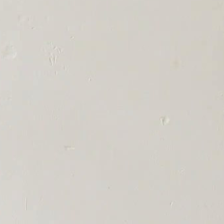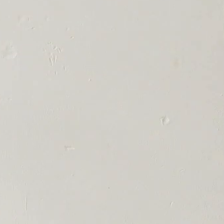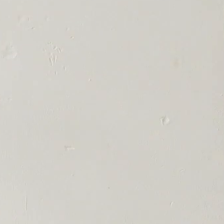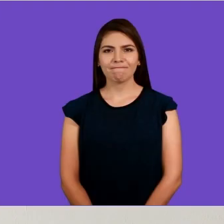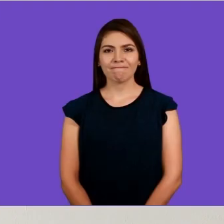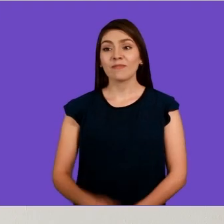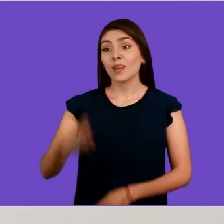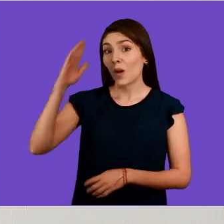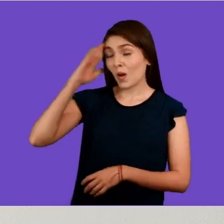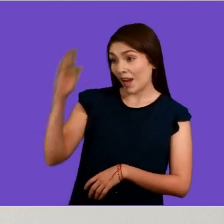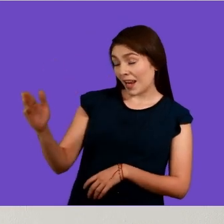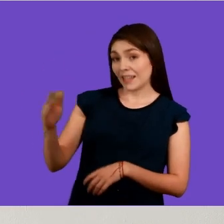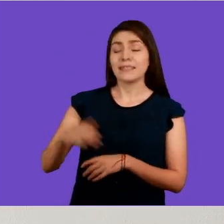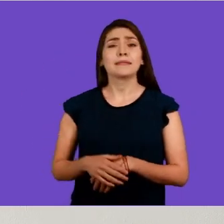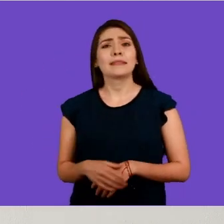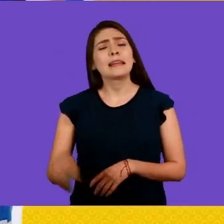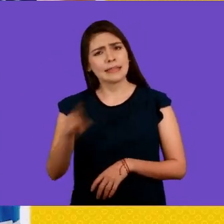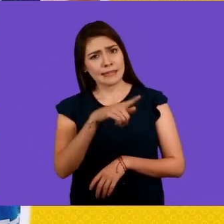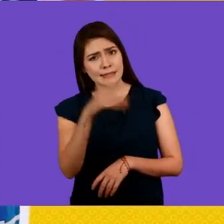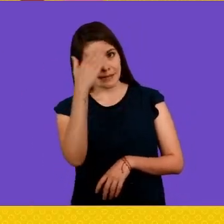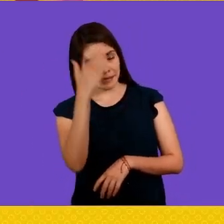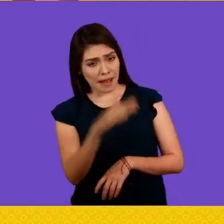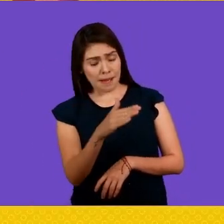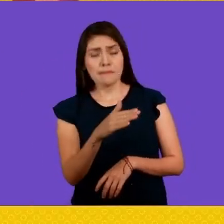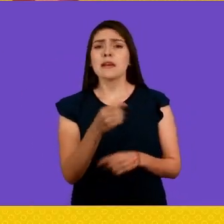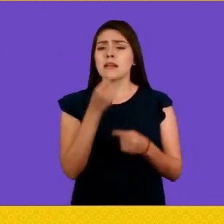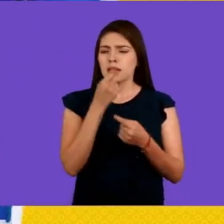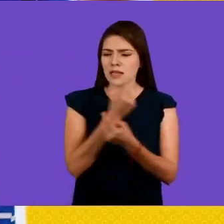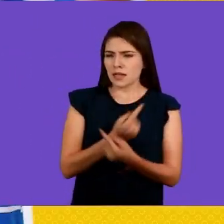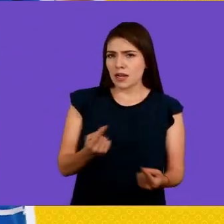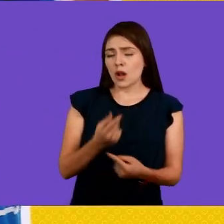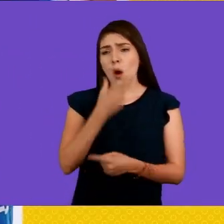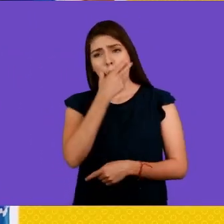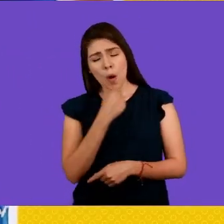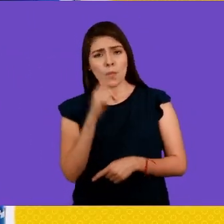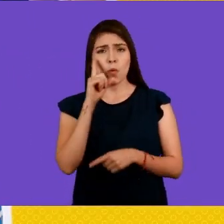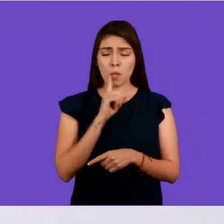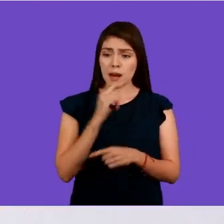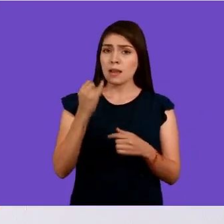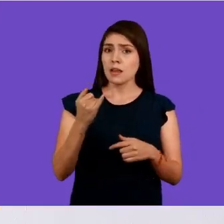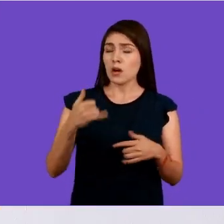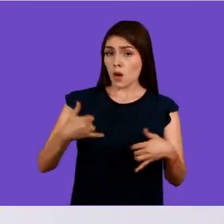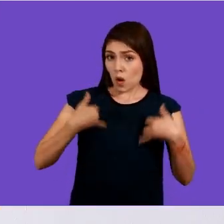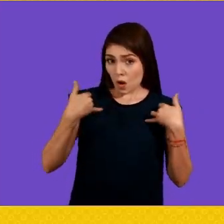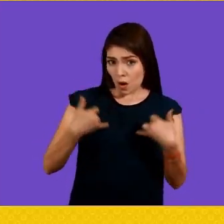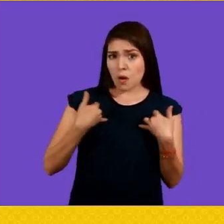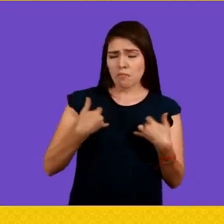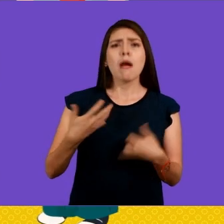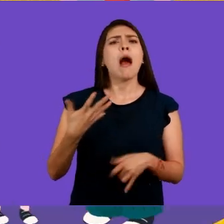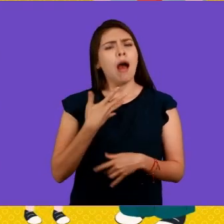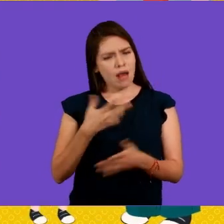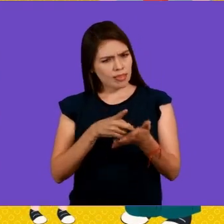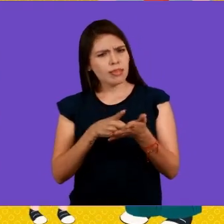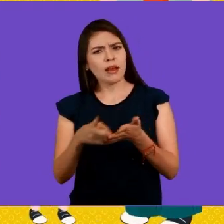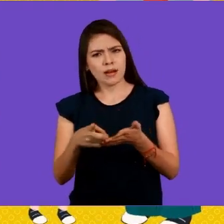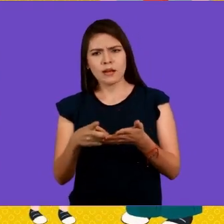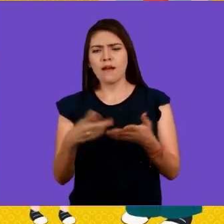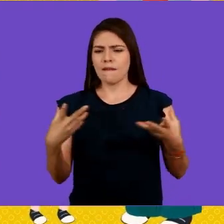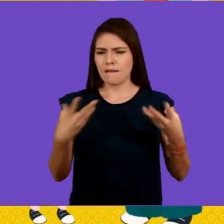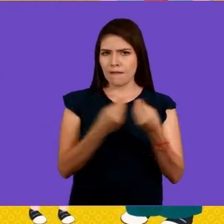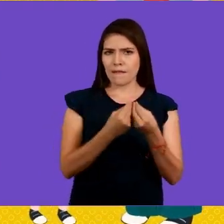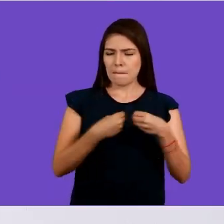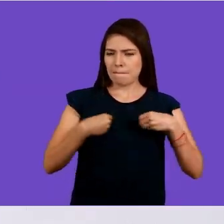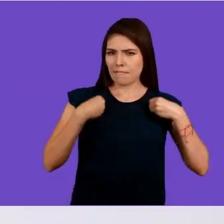Hola, ¿sabías que niños, niñas y adolescentes tenemos derecho a vivir en familia?